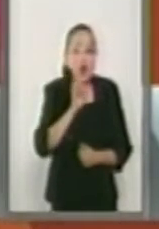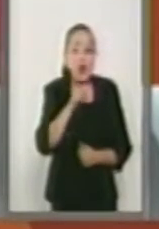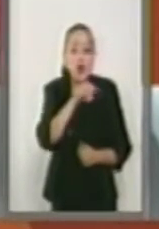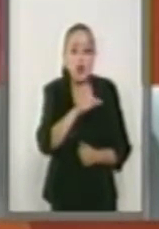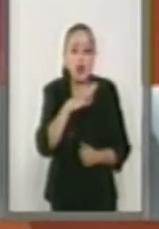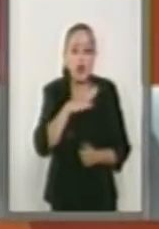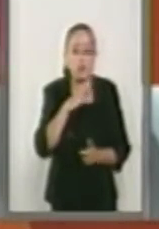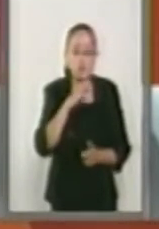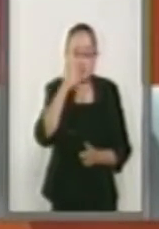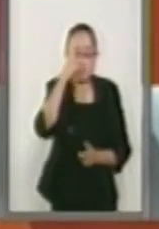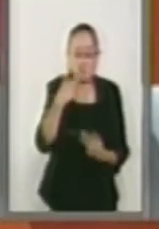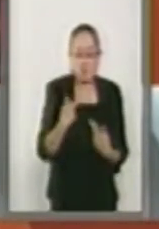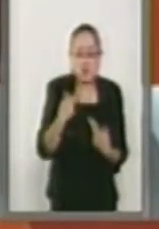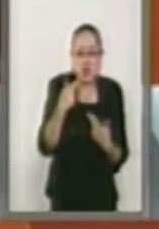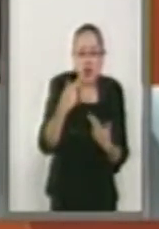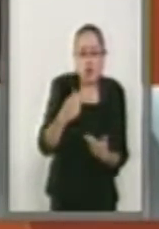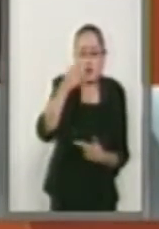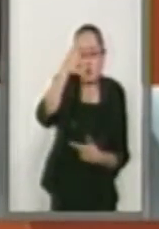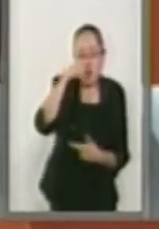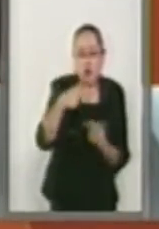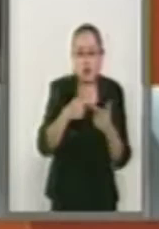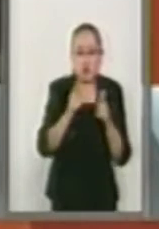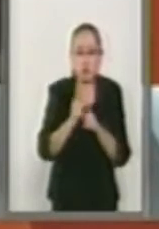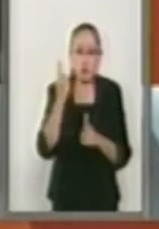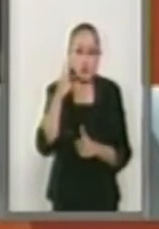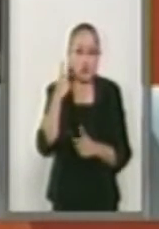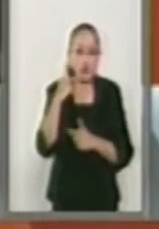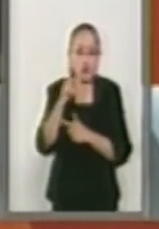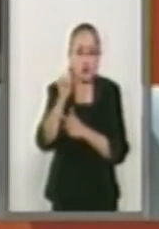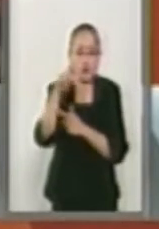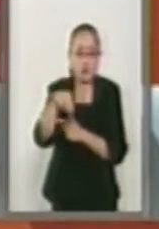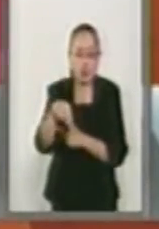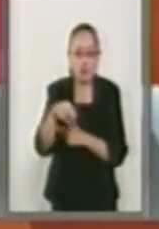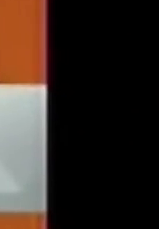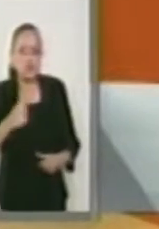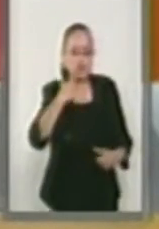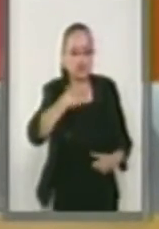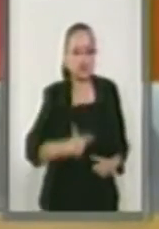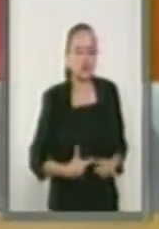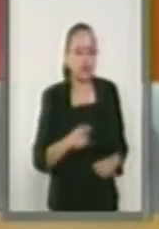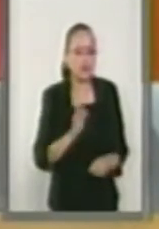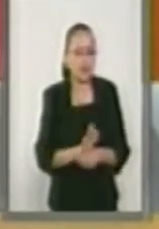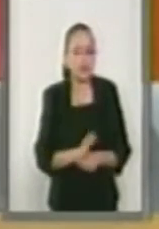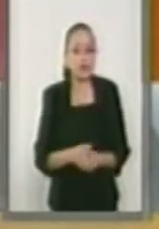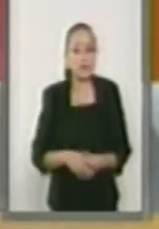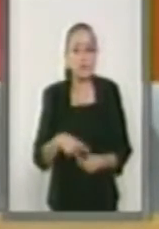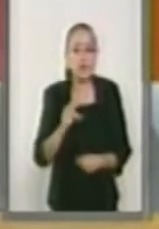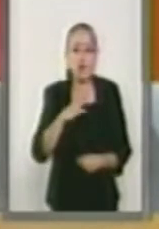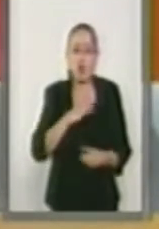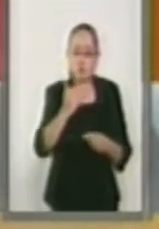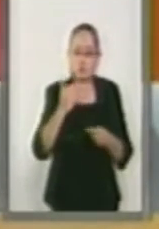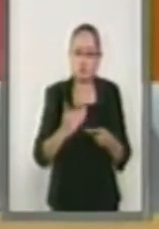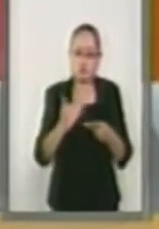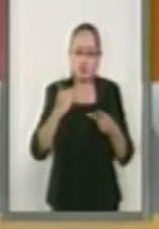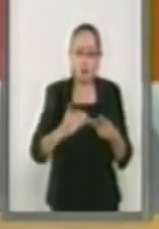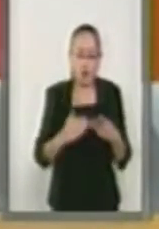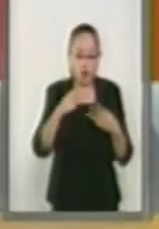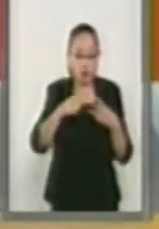tributo al PAN, porque ya había sido presentada antes por el PAN. Pero tenemos los dos que siguen.